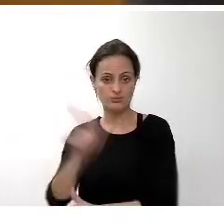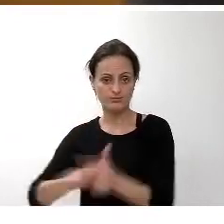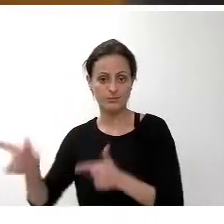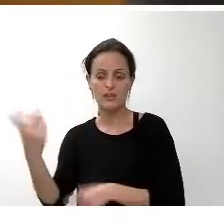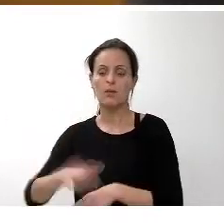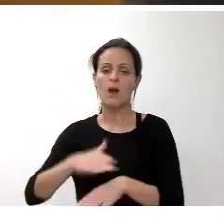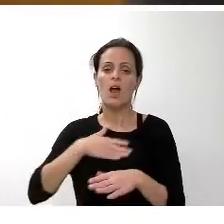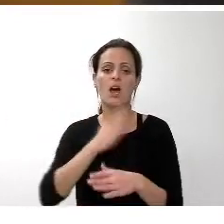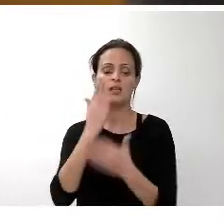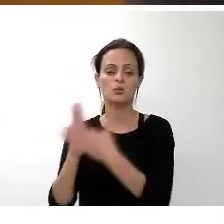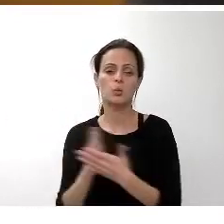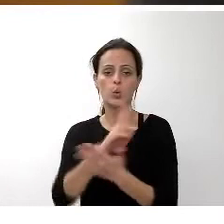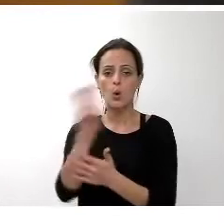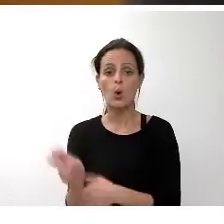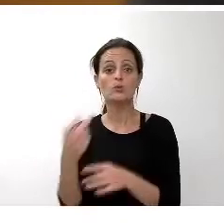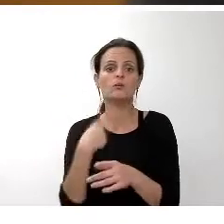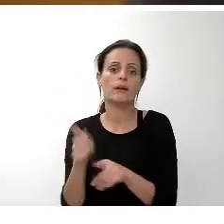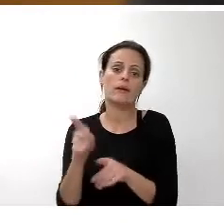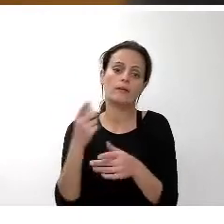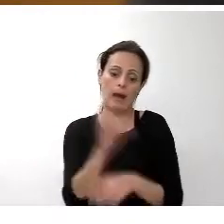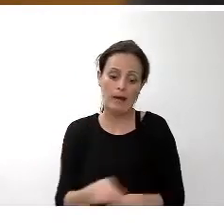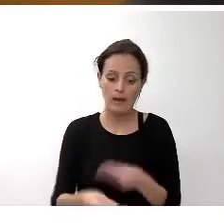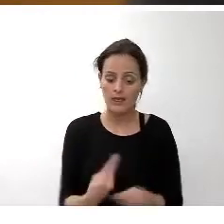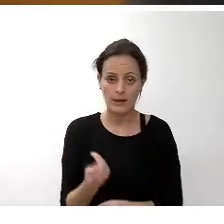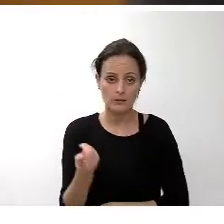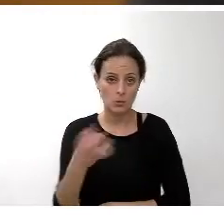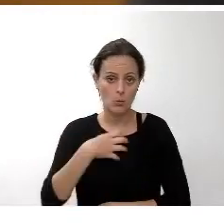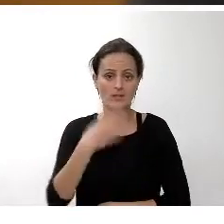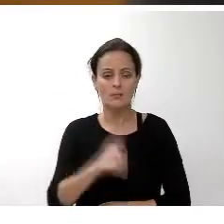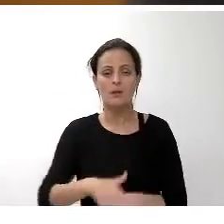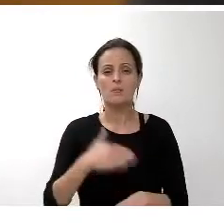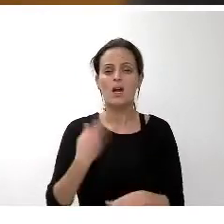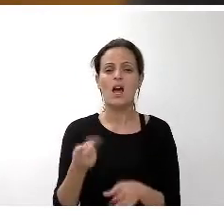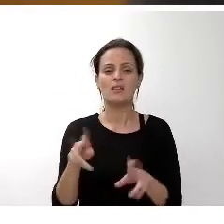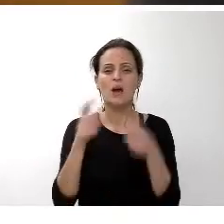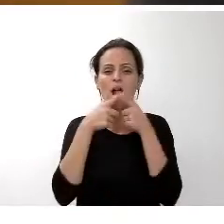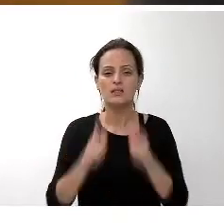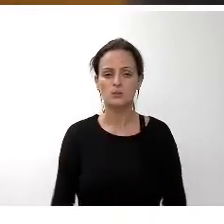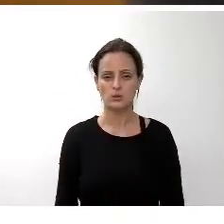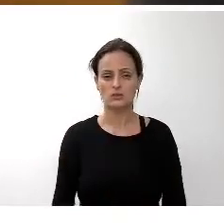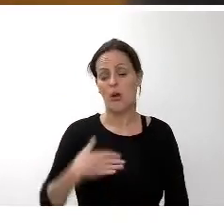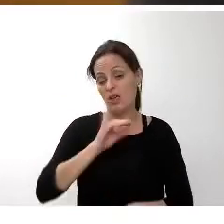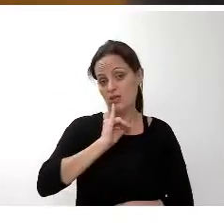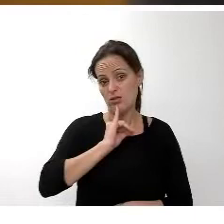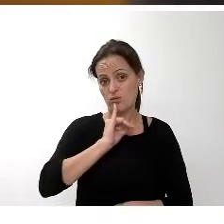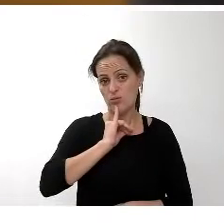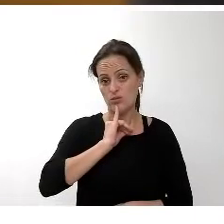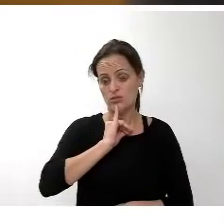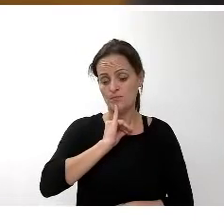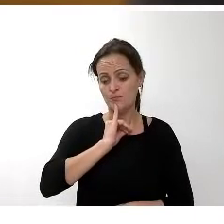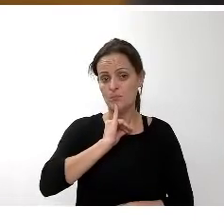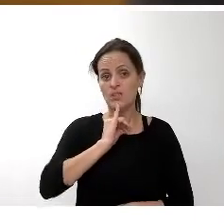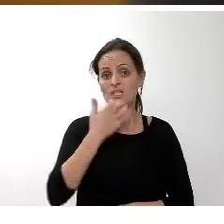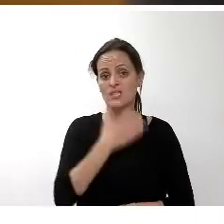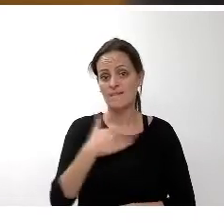las becas de inmersión lingüística por su parte cuentan con una partida de 1,2 millones se duplica respecto al año anterior para financiar un trimestre en